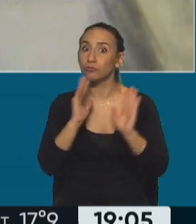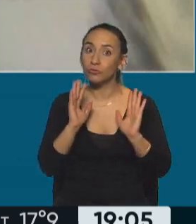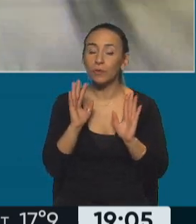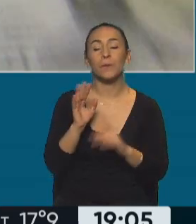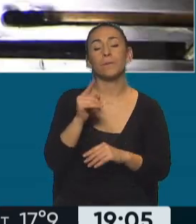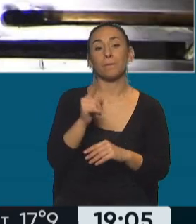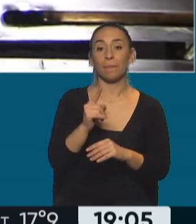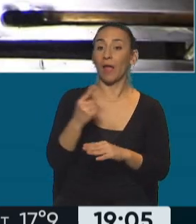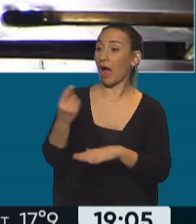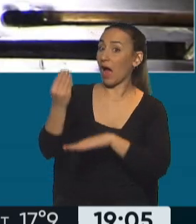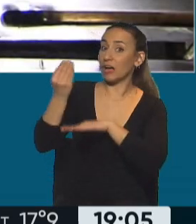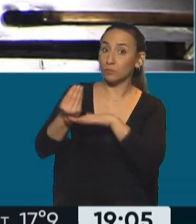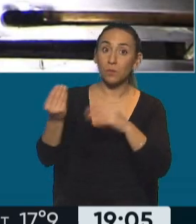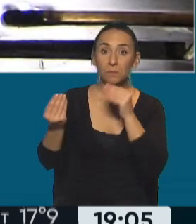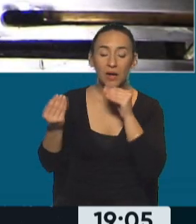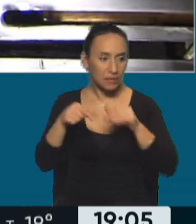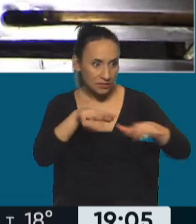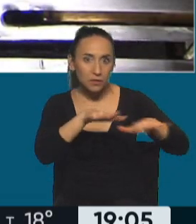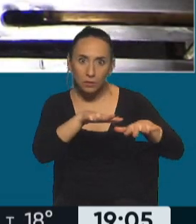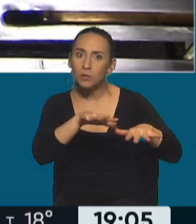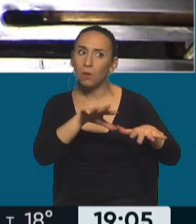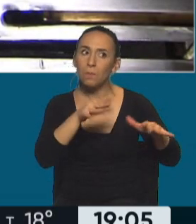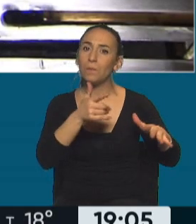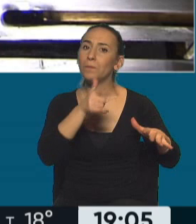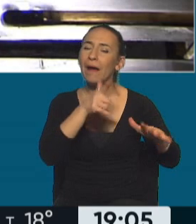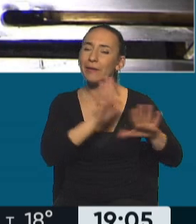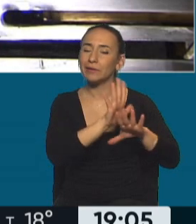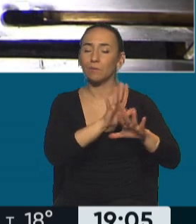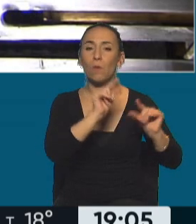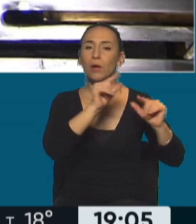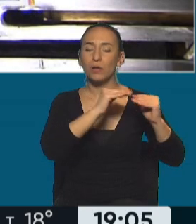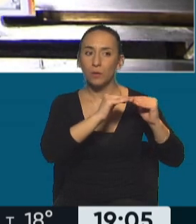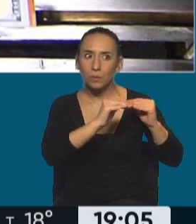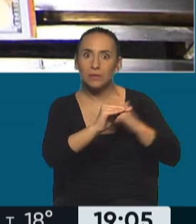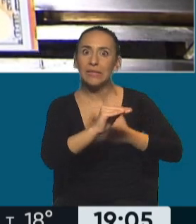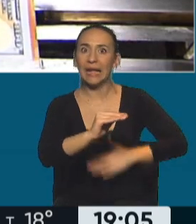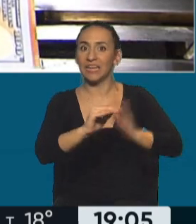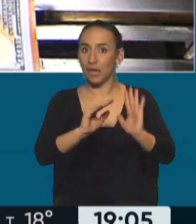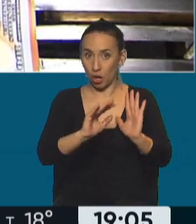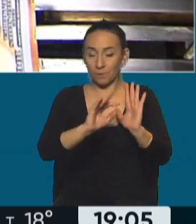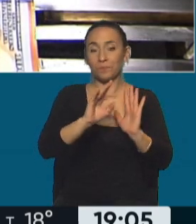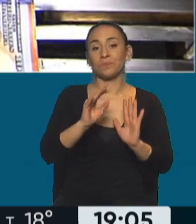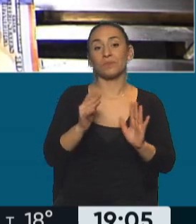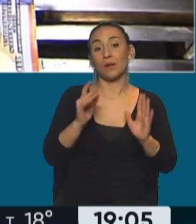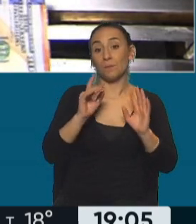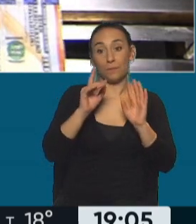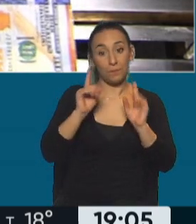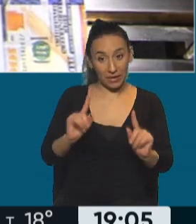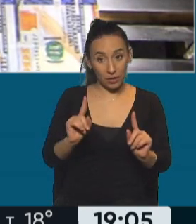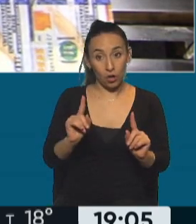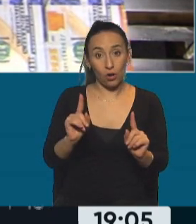La asunción de Massa tiene que ver justamente en este viento de cola que está viendo justamente los mercados. Pero vuelvo a decir,